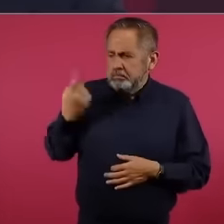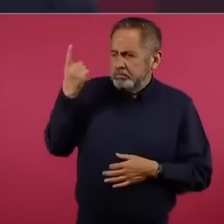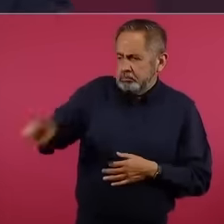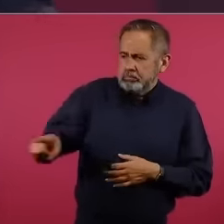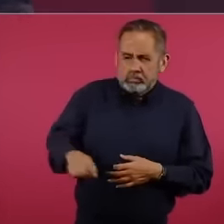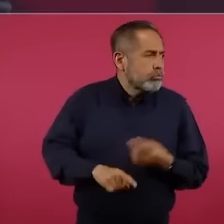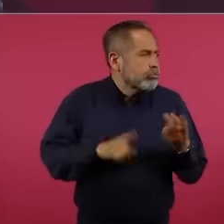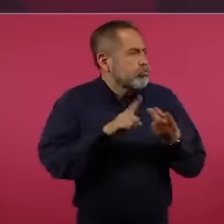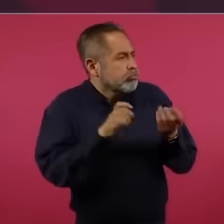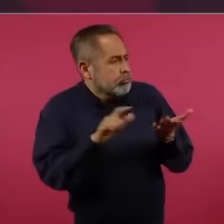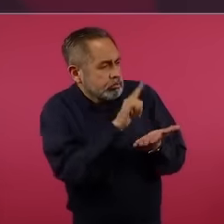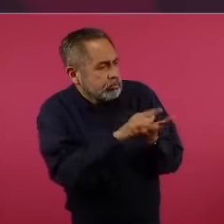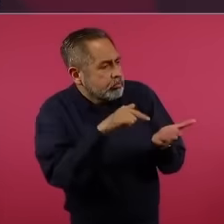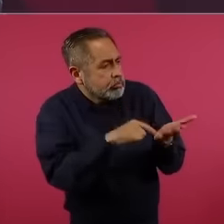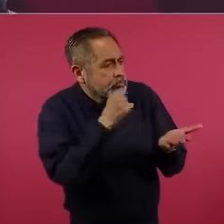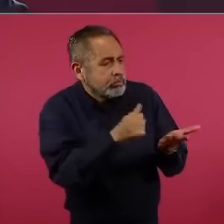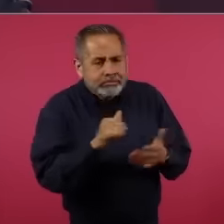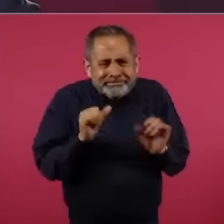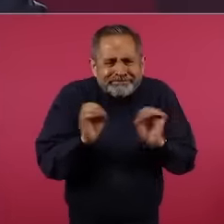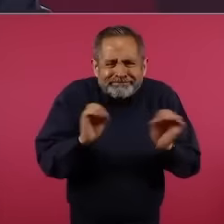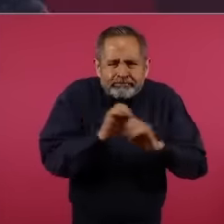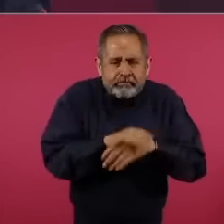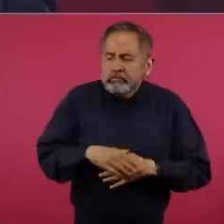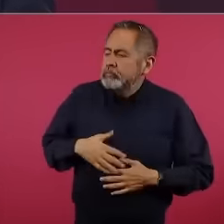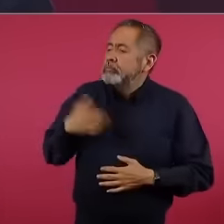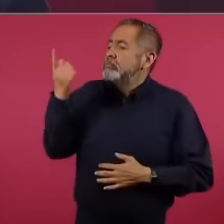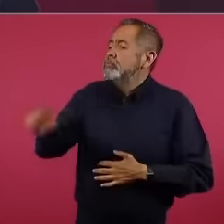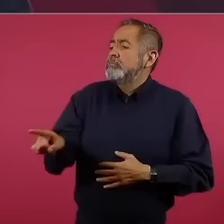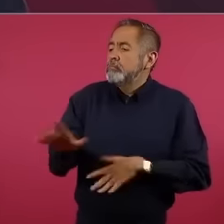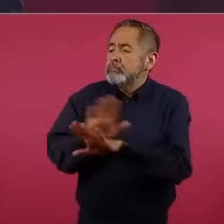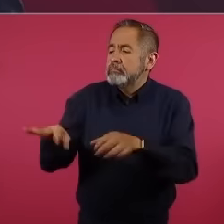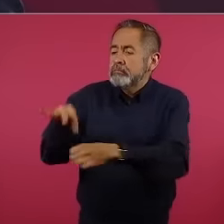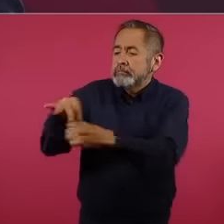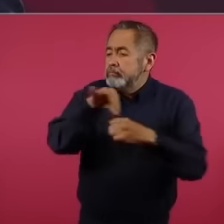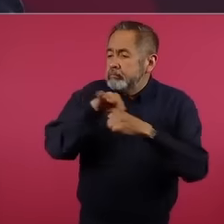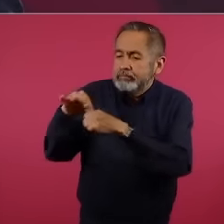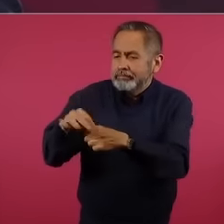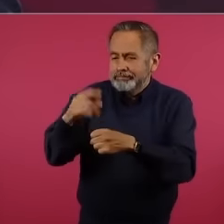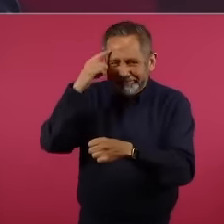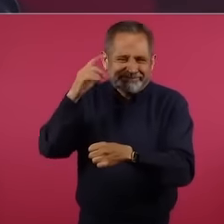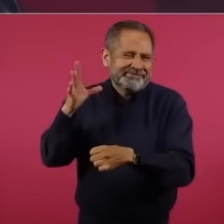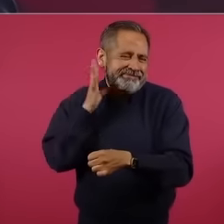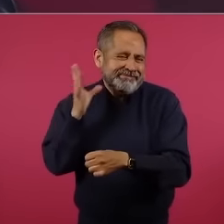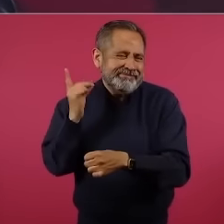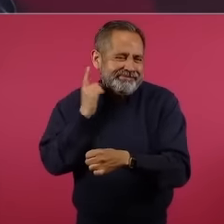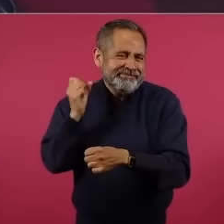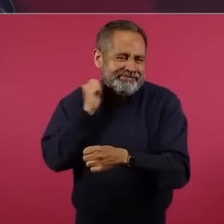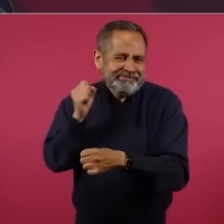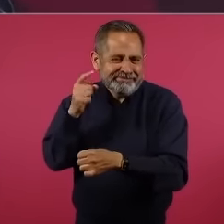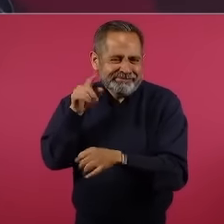el proceso legislativo, o